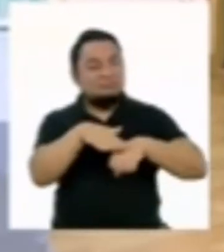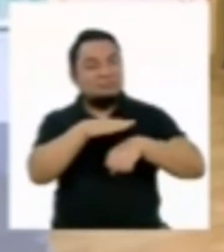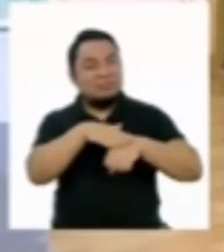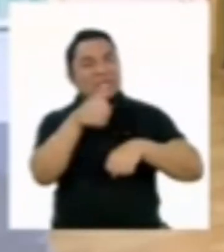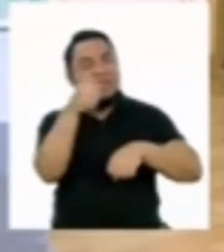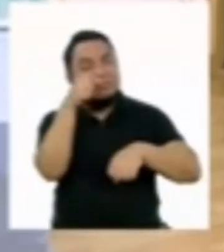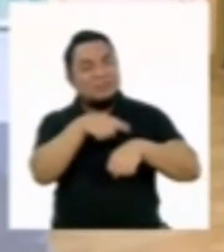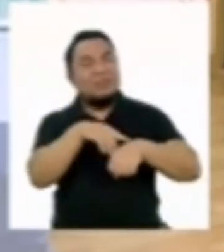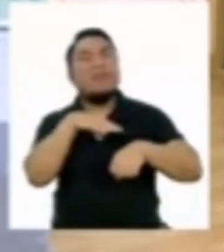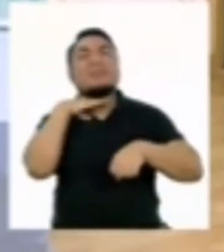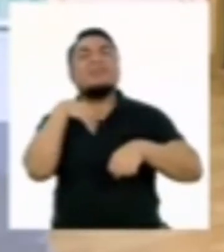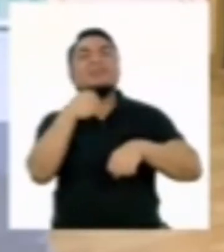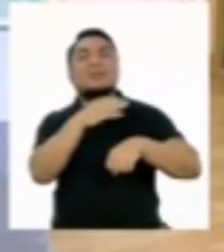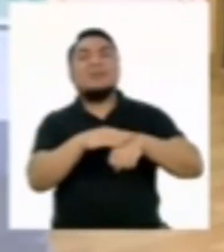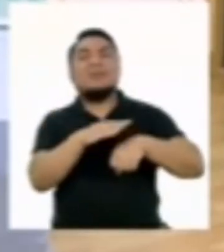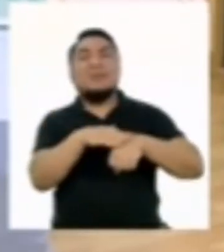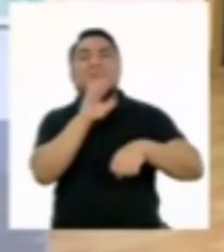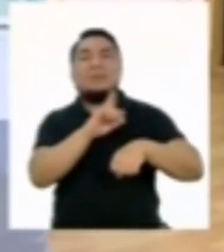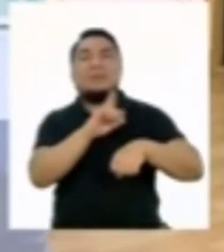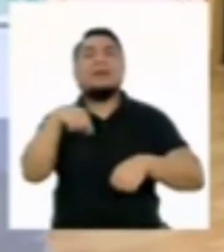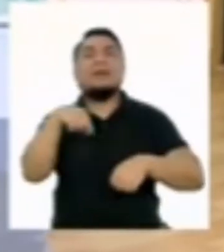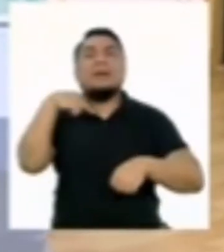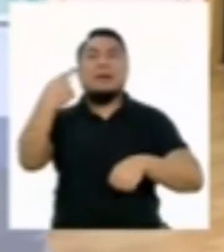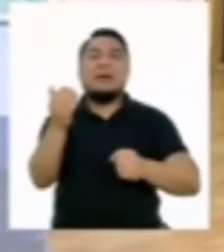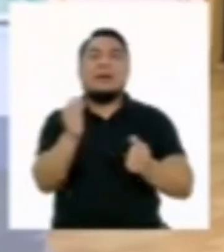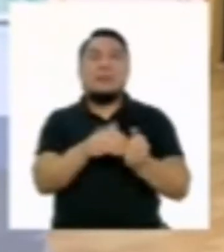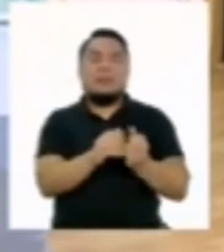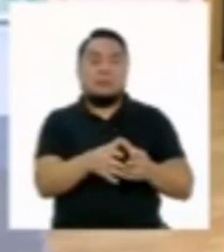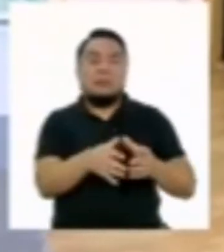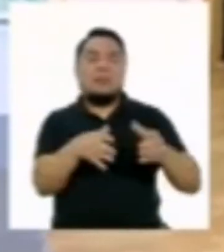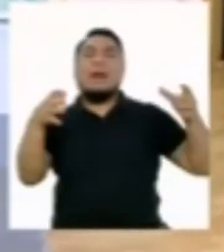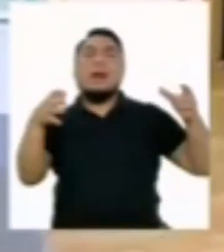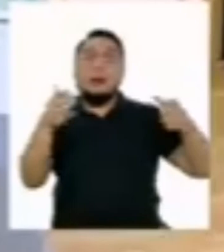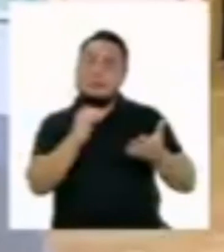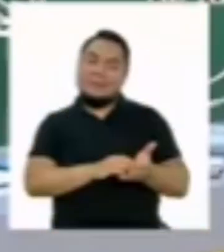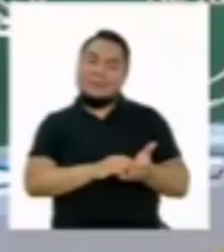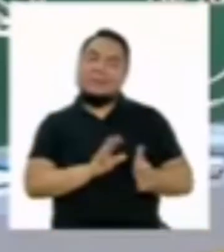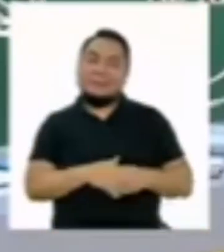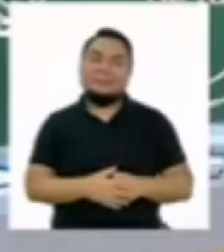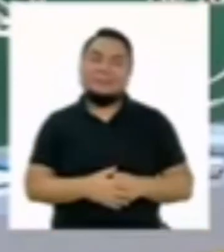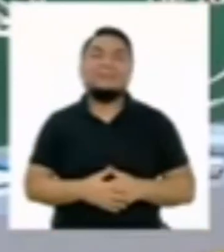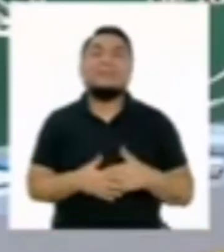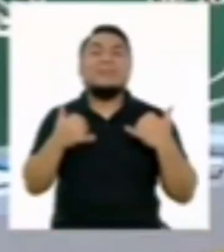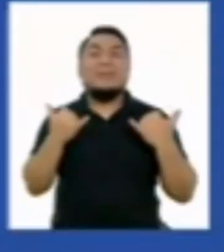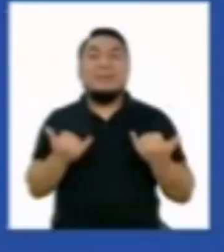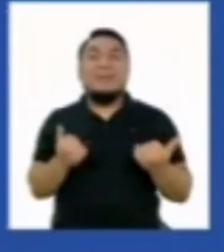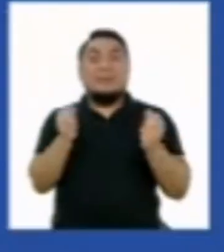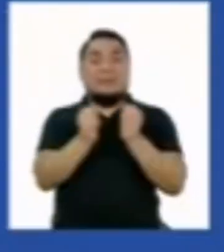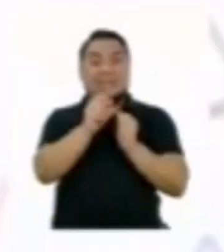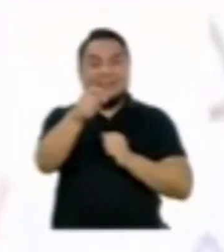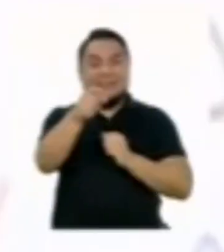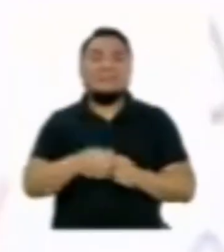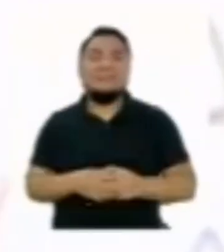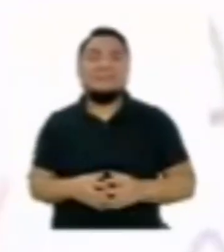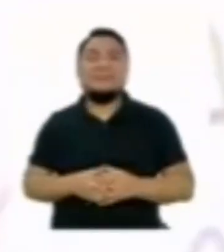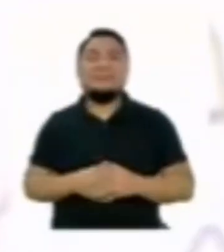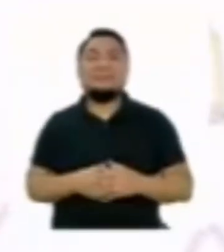Muy bien. Pero creo que quizás requeriremos de unos un poquito más grandes. ¡Ahora te toca a ti!